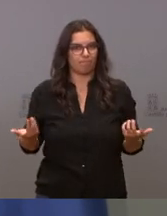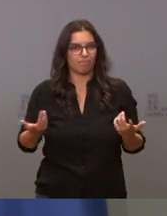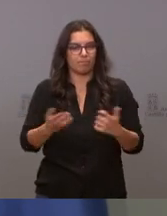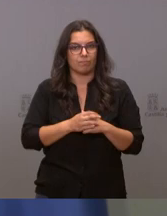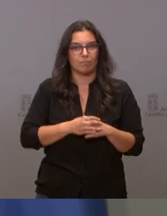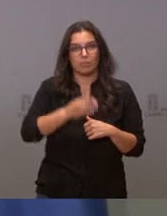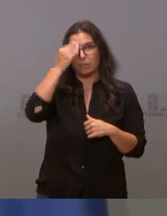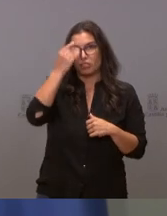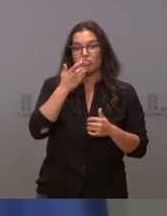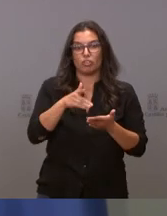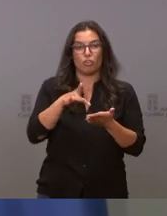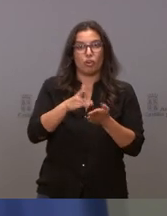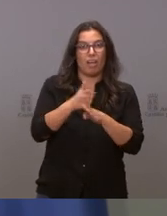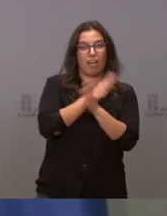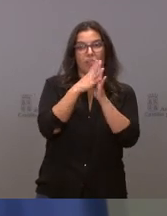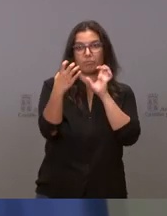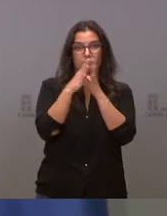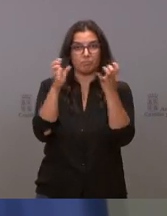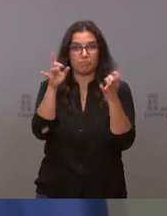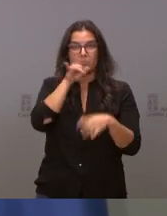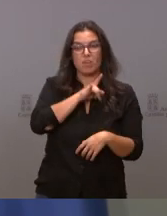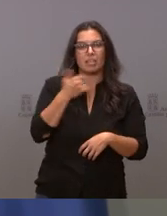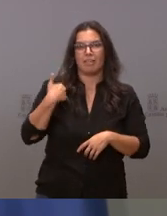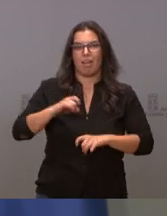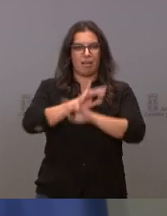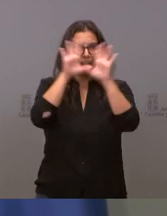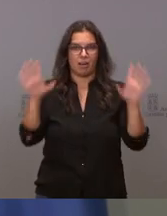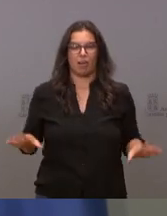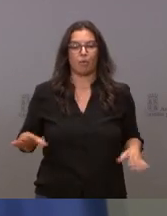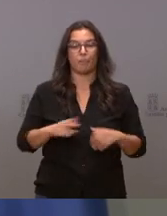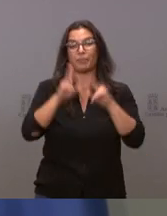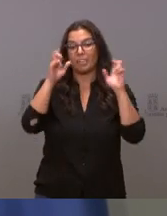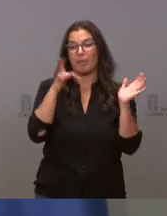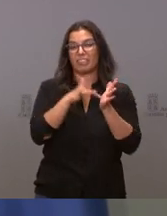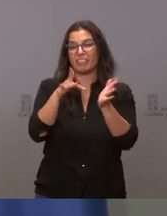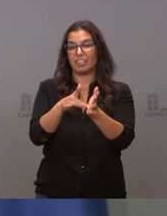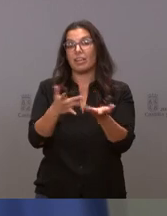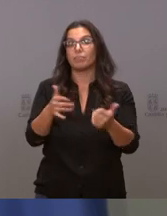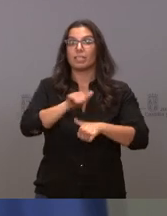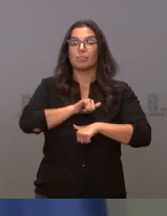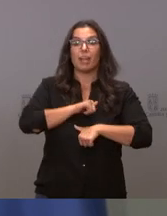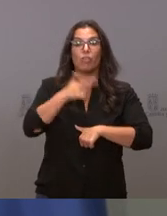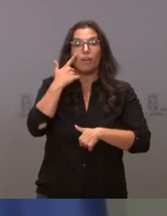algunos malentendidos se han quedado definitivamente aclarados. el calendario, decirles que estamos a la espera de la respuesta